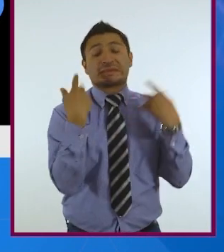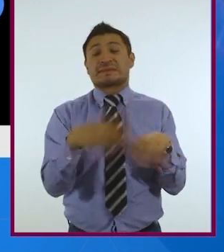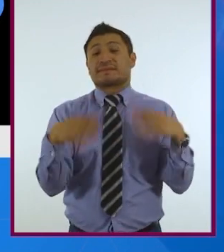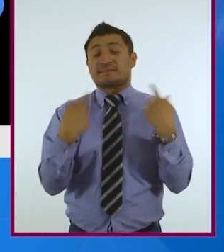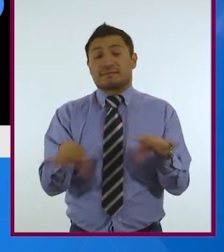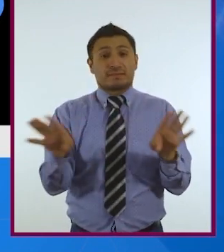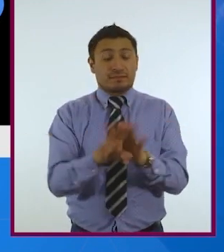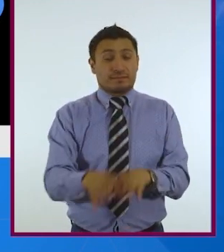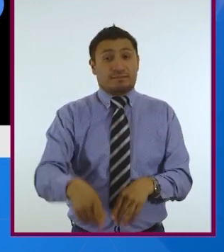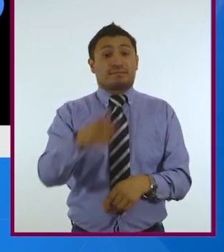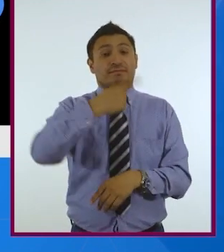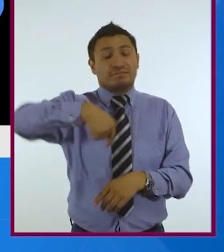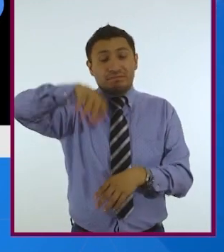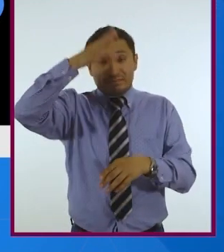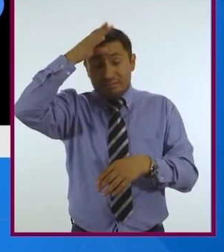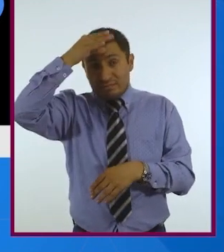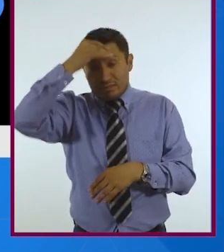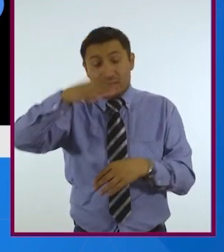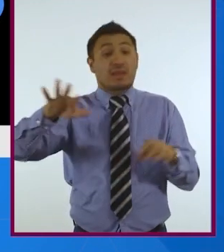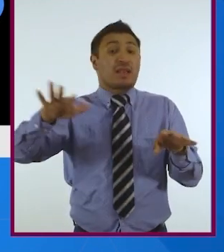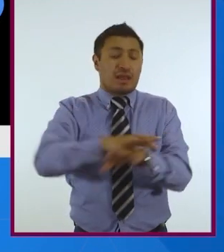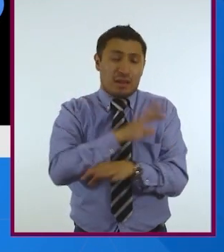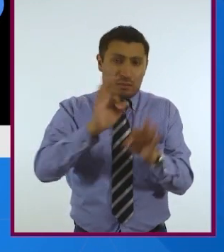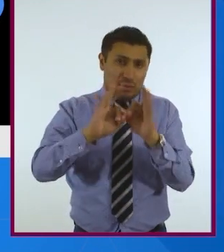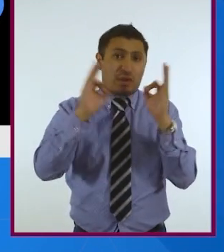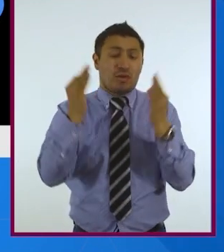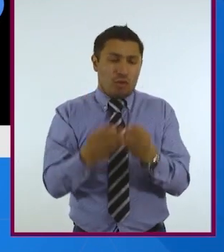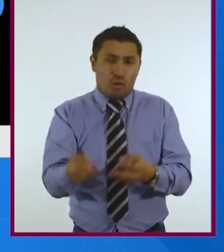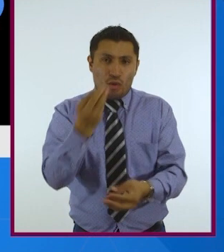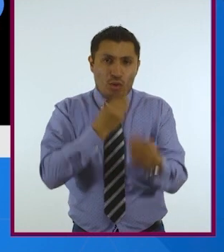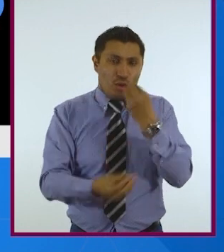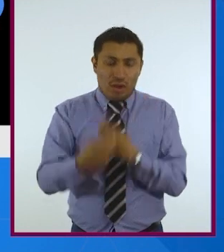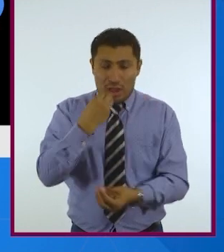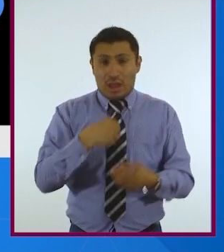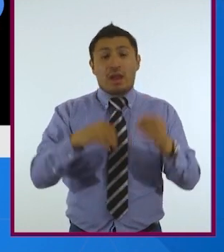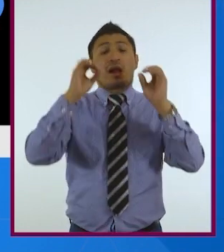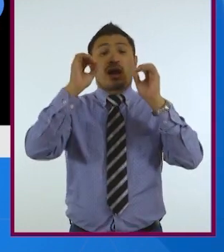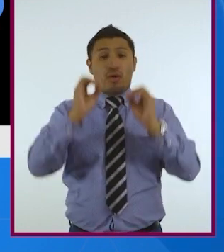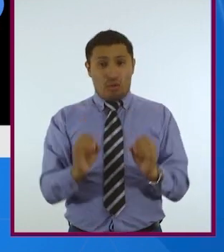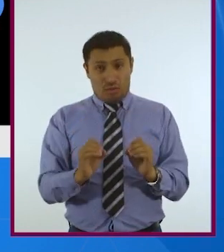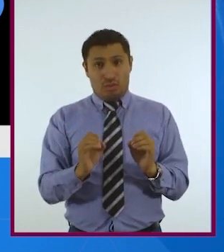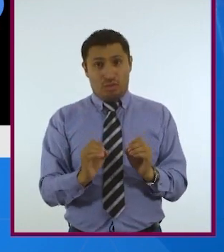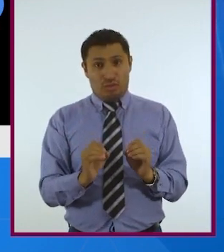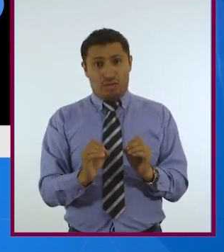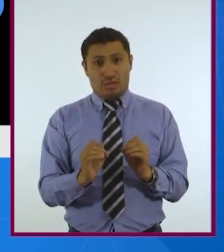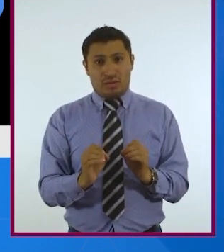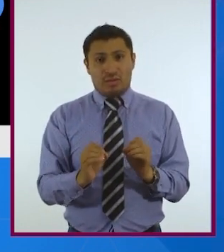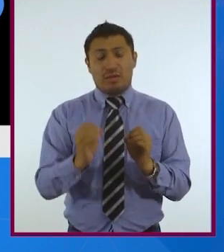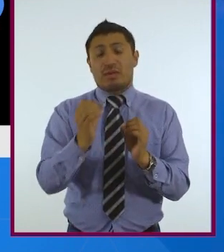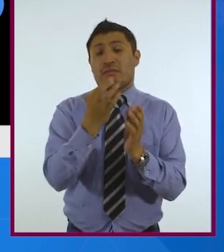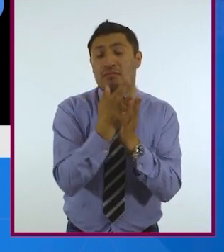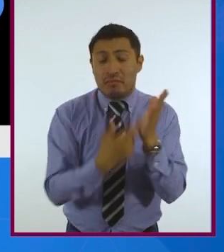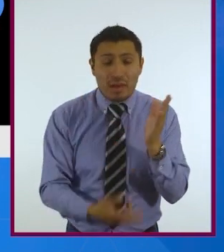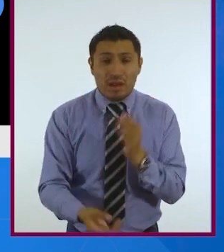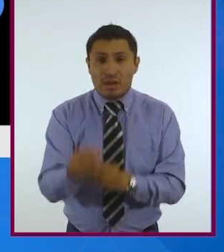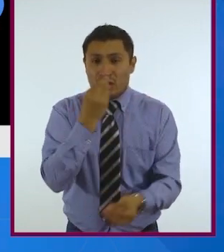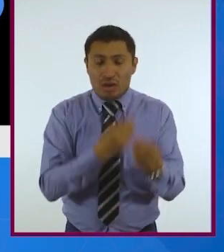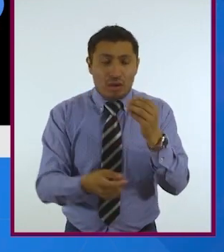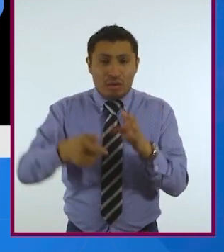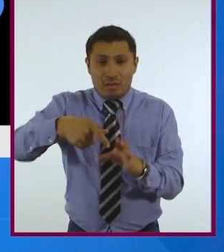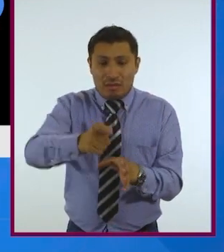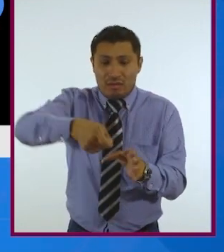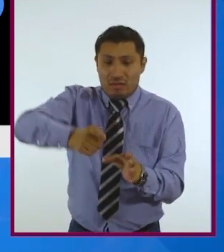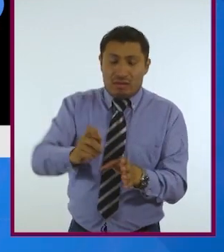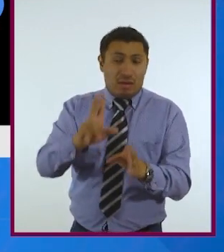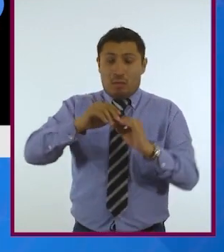como lección, que o cambiamos nuestra forma de alimentarnos, menos comida procesada para